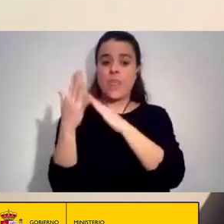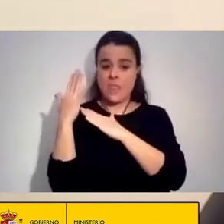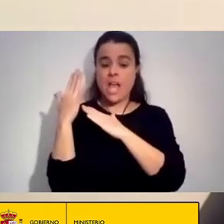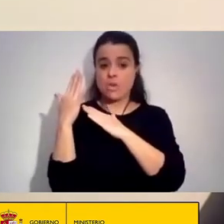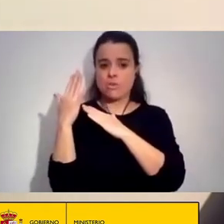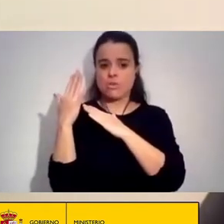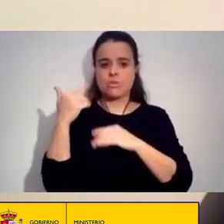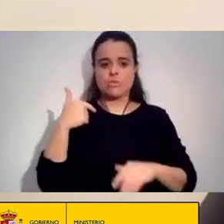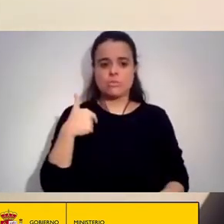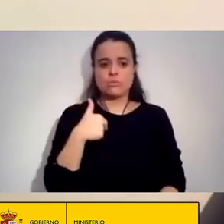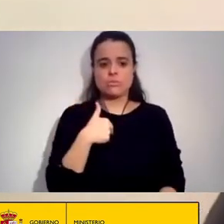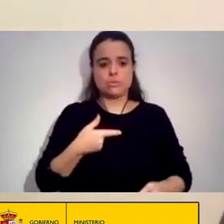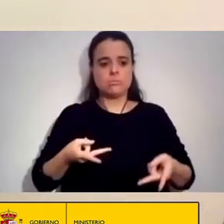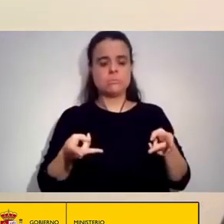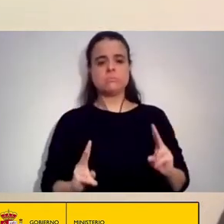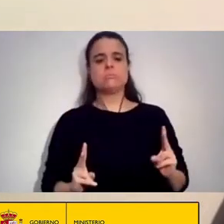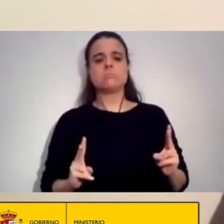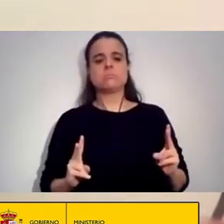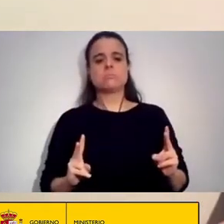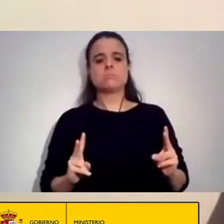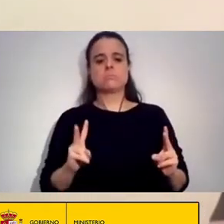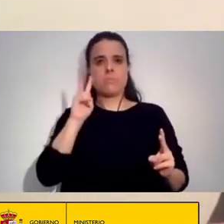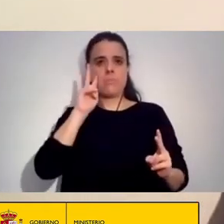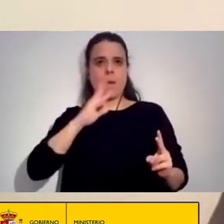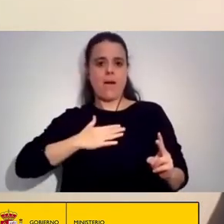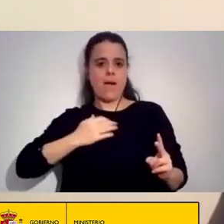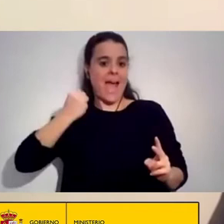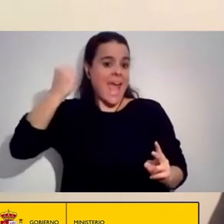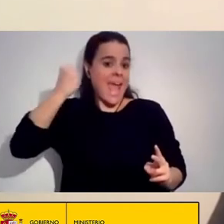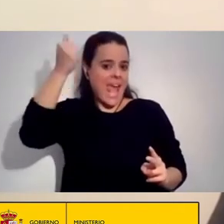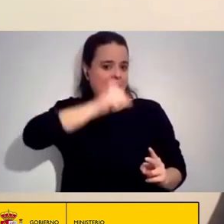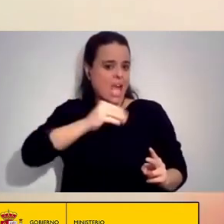sentada Y miraba a todos mis héroes Y heroínas de Internet